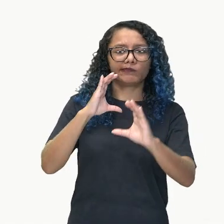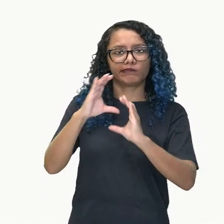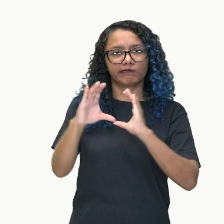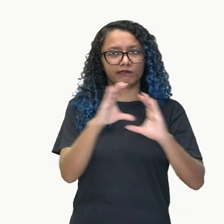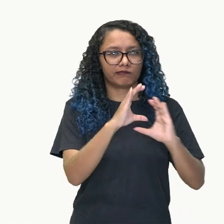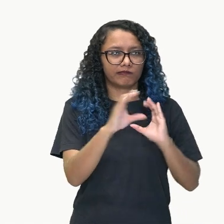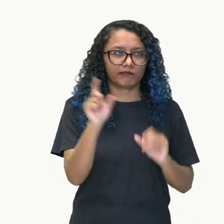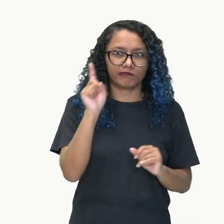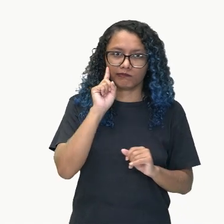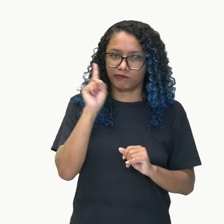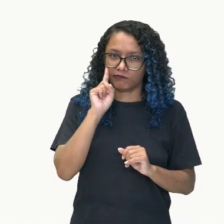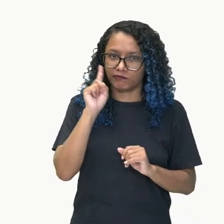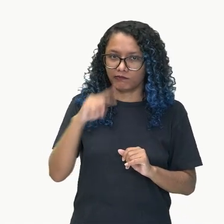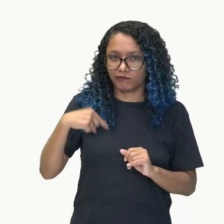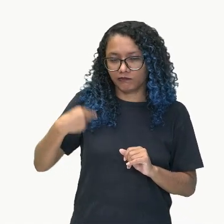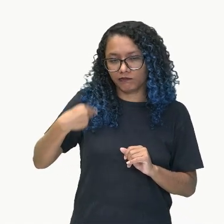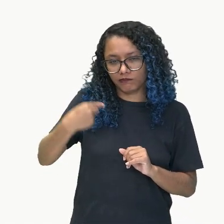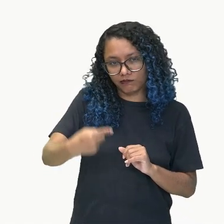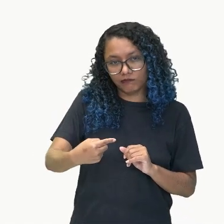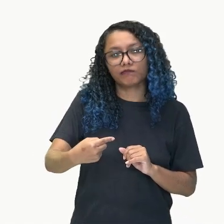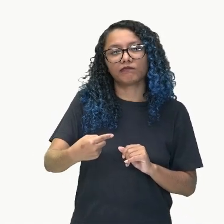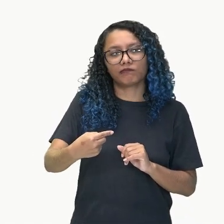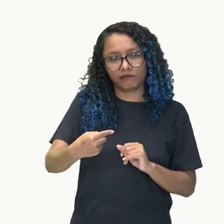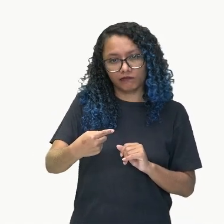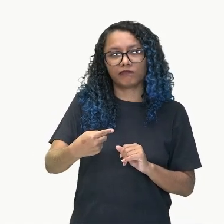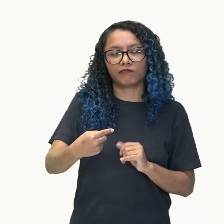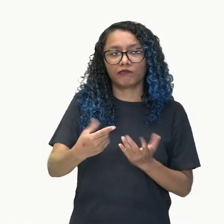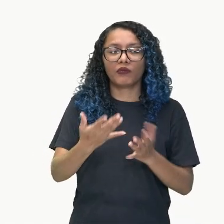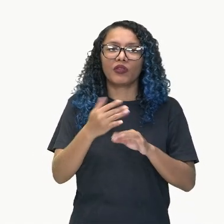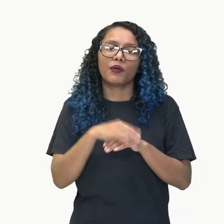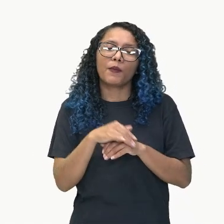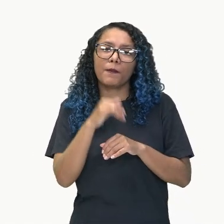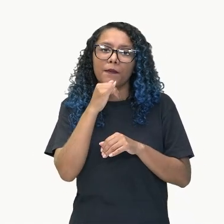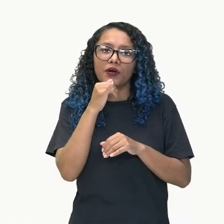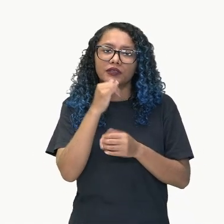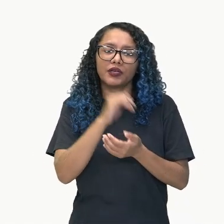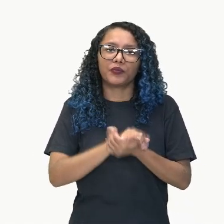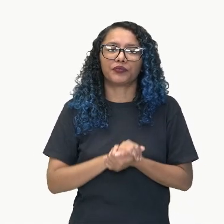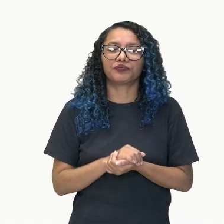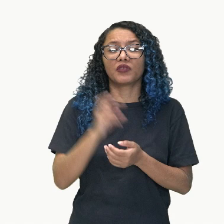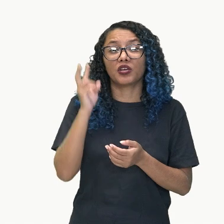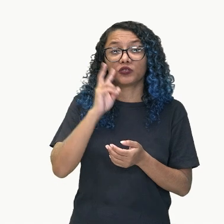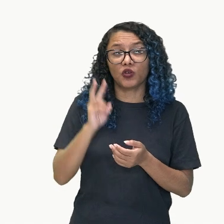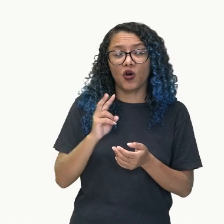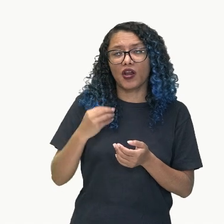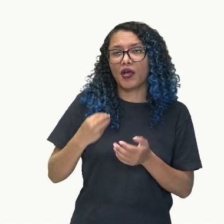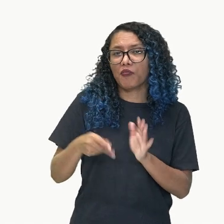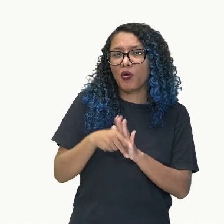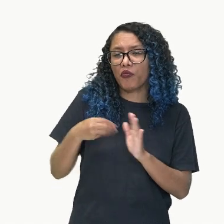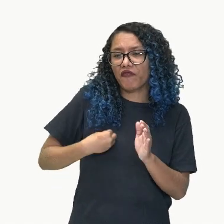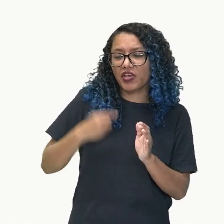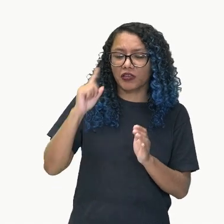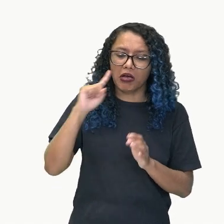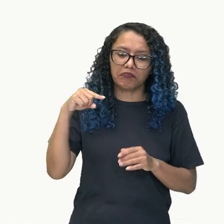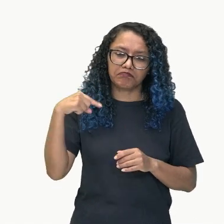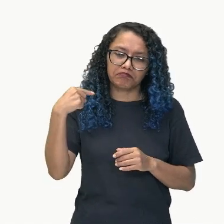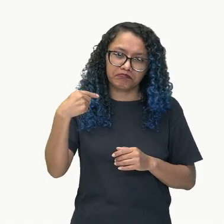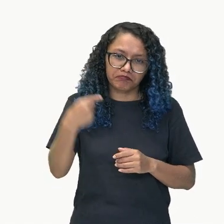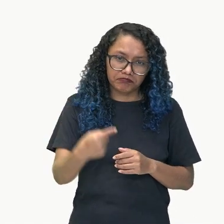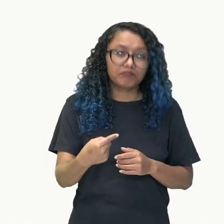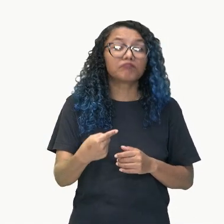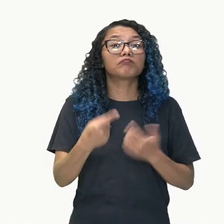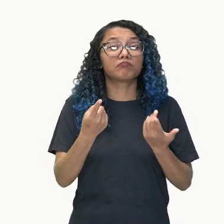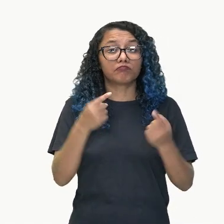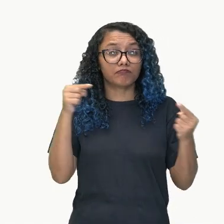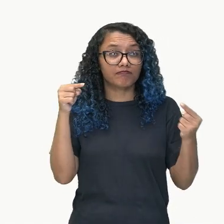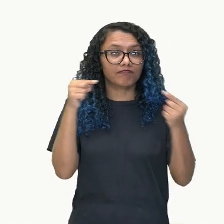historias de nuestro día a día. Aquela que vamos hablar sobre lo que sucedió con nosotros en determinadas situaciones. son